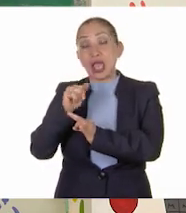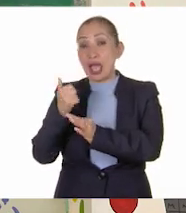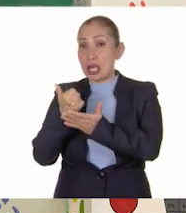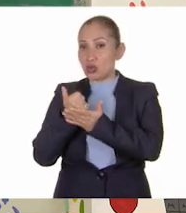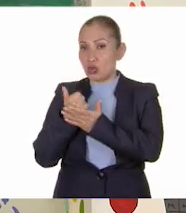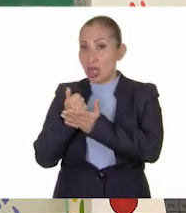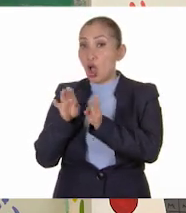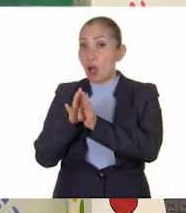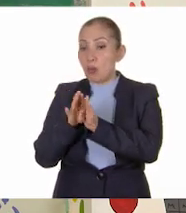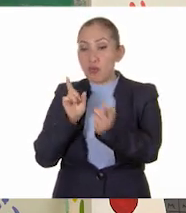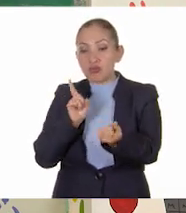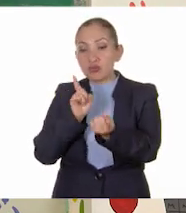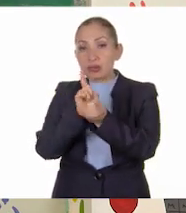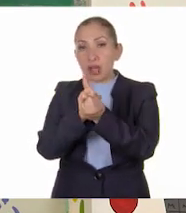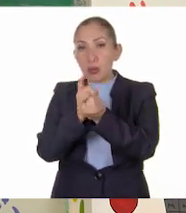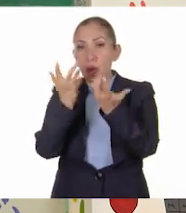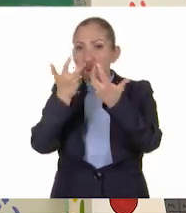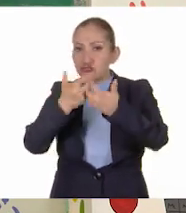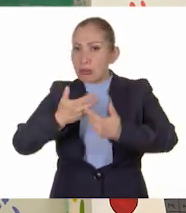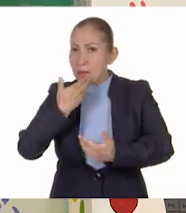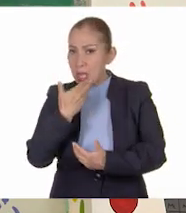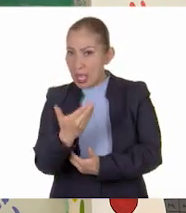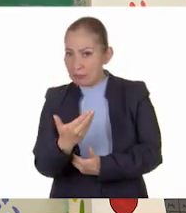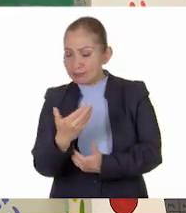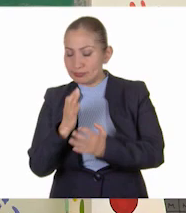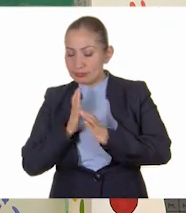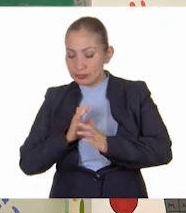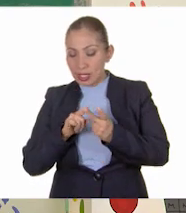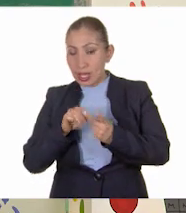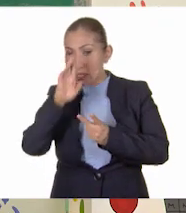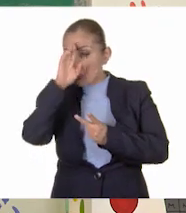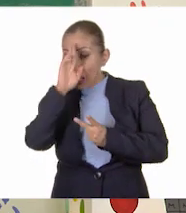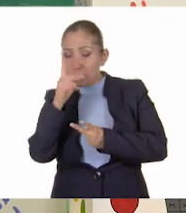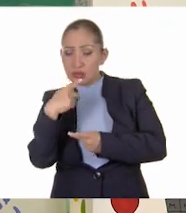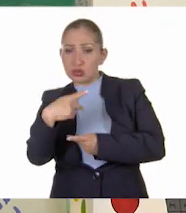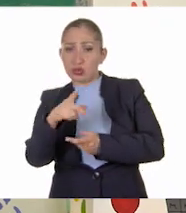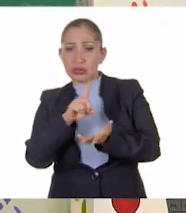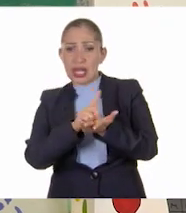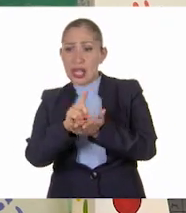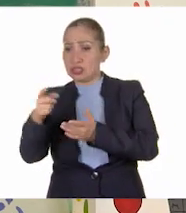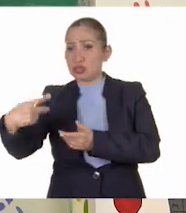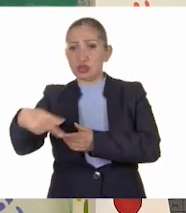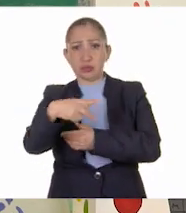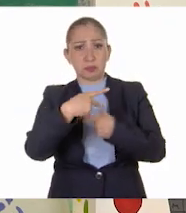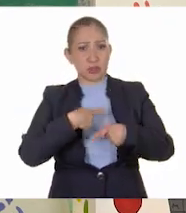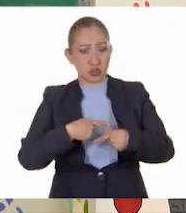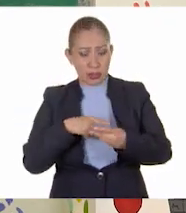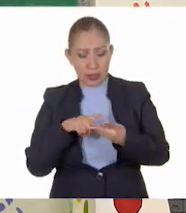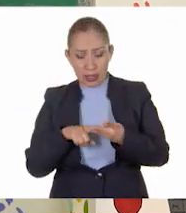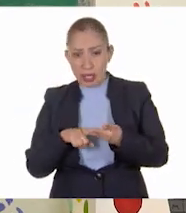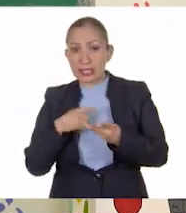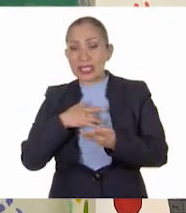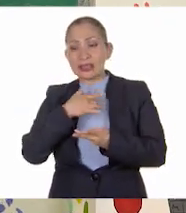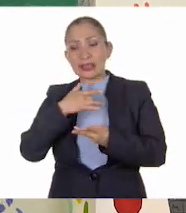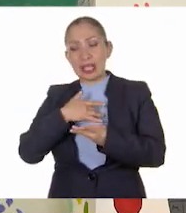Primero, interactuar de forma armónica. Después, respetar los derechos de cada persona. Después, sentirnos seguras